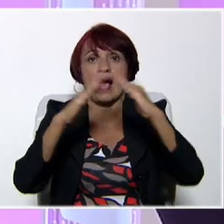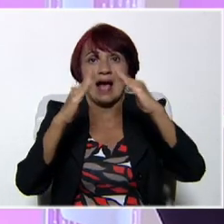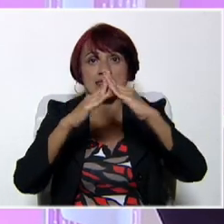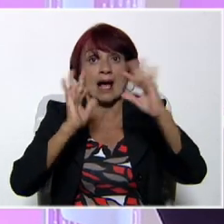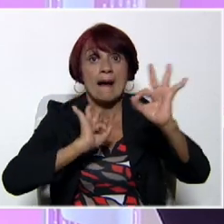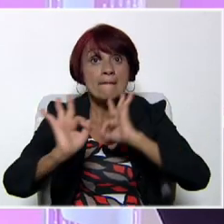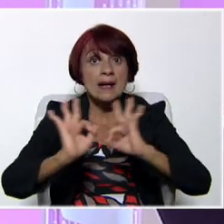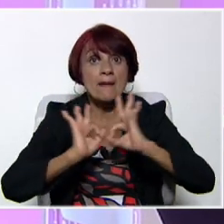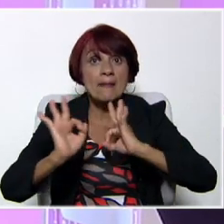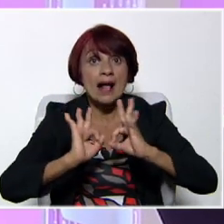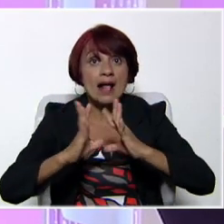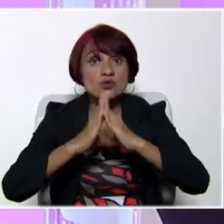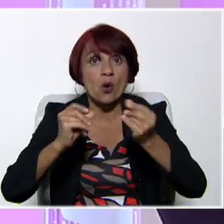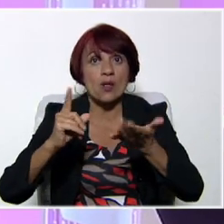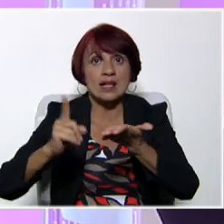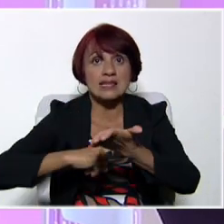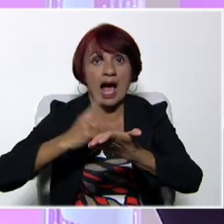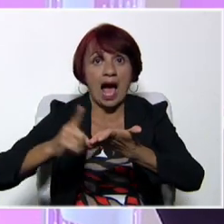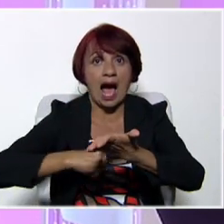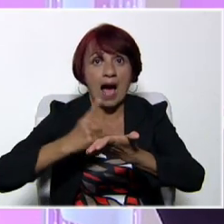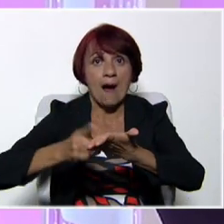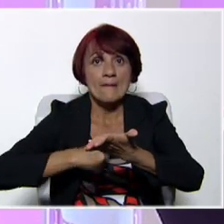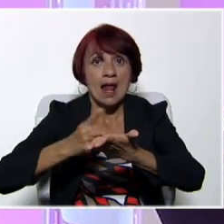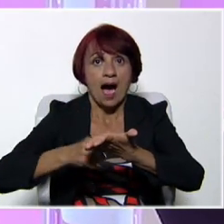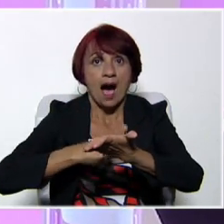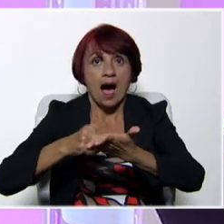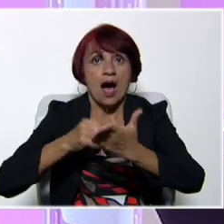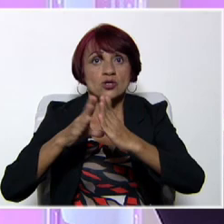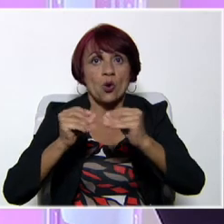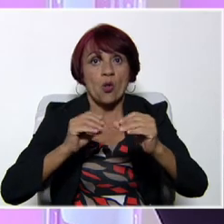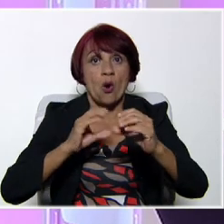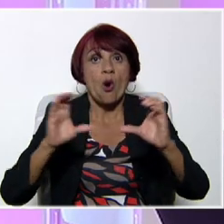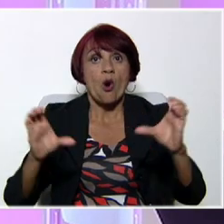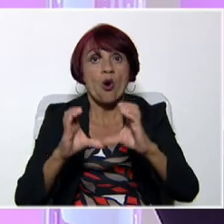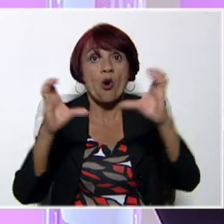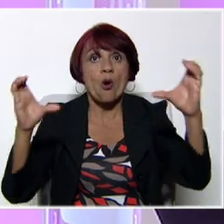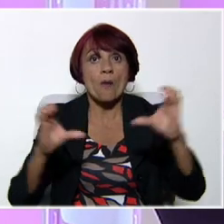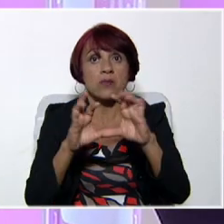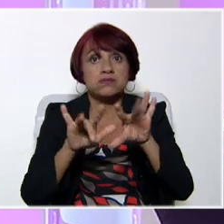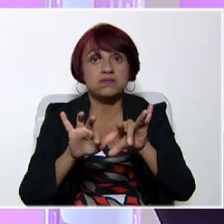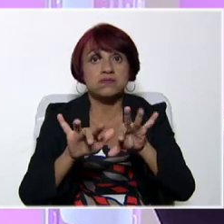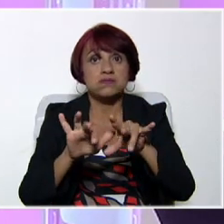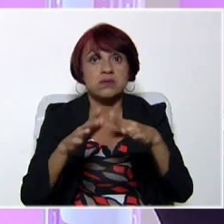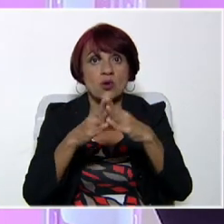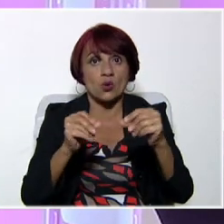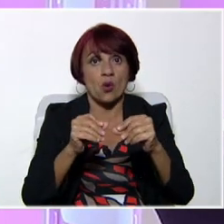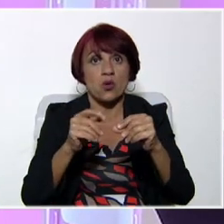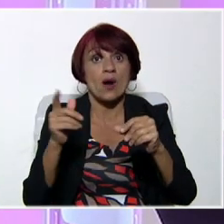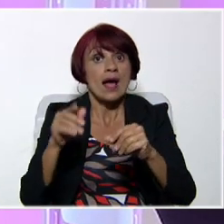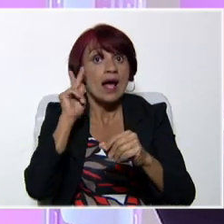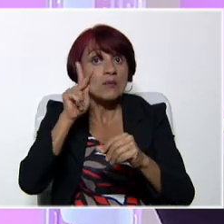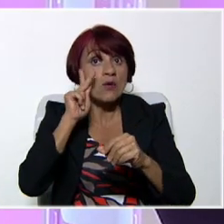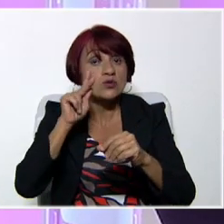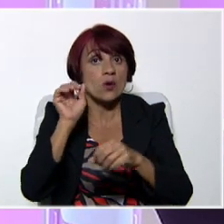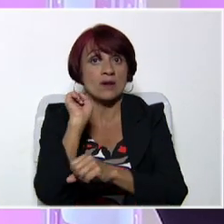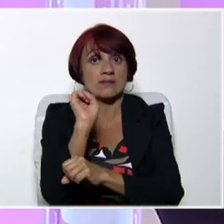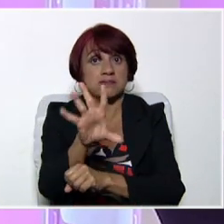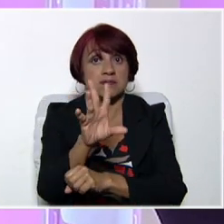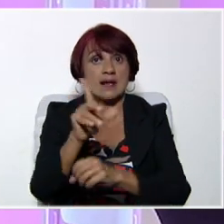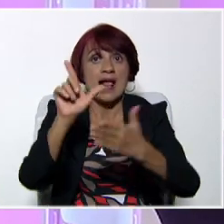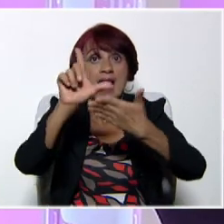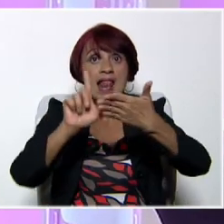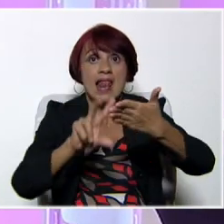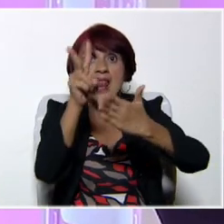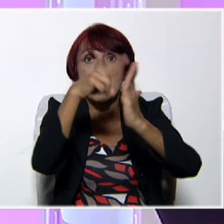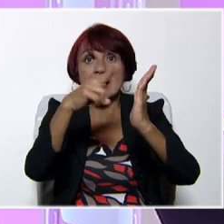vayan preparando sus tabletas, que vayan preparando las computadoras para descargar unas interesantes lecturas que nos va a dar el profesor el día de